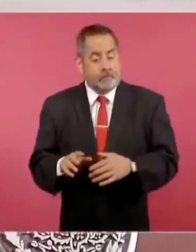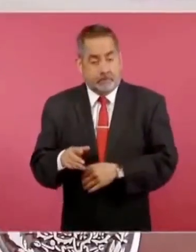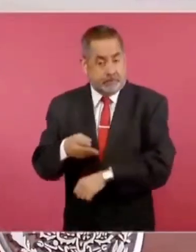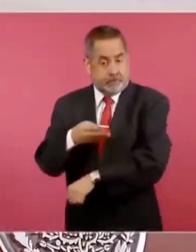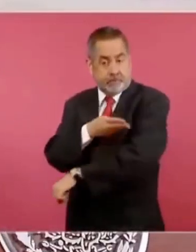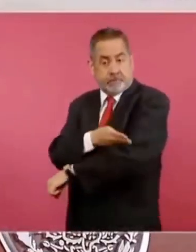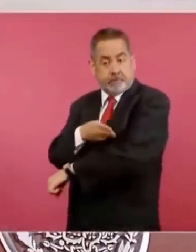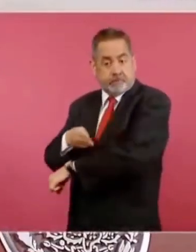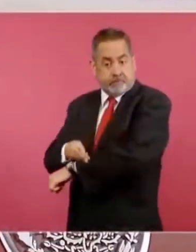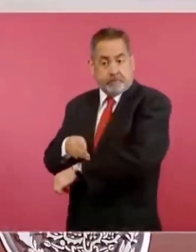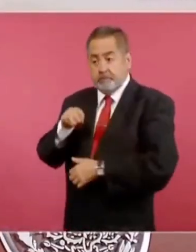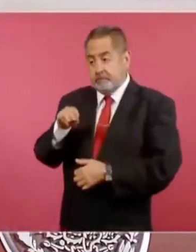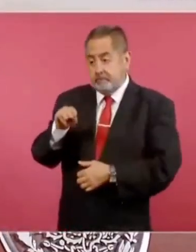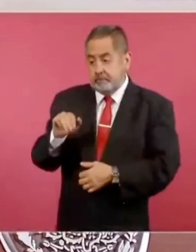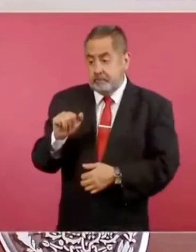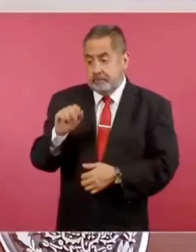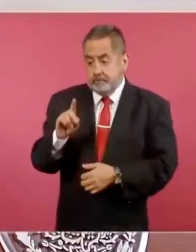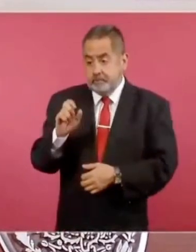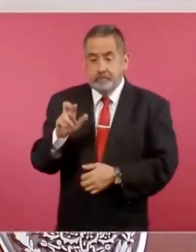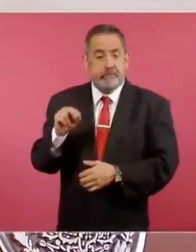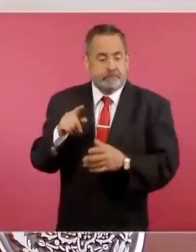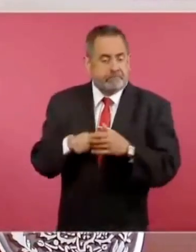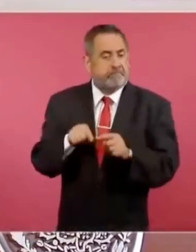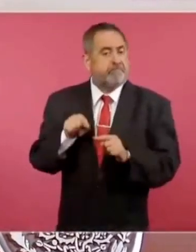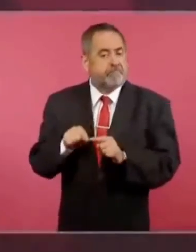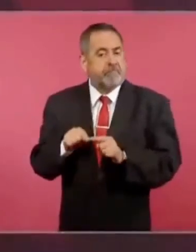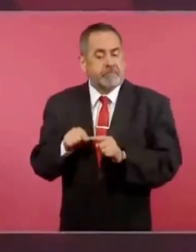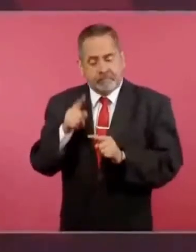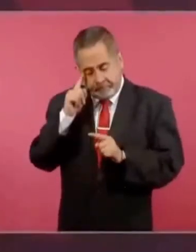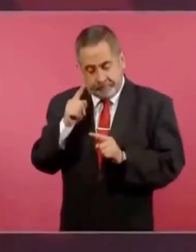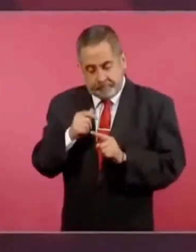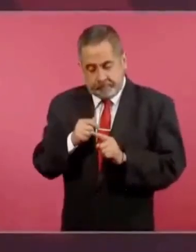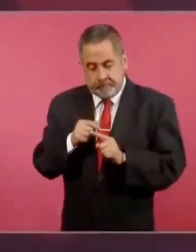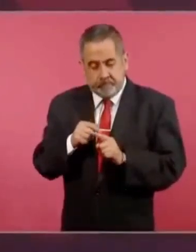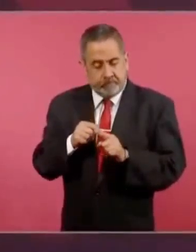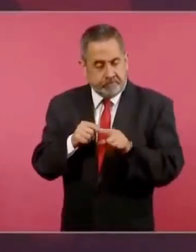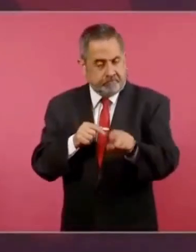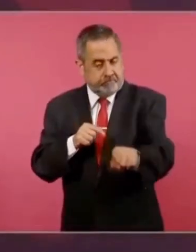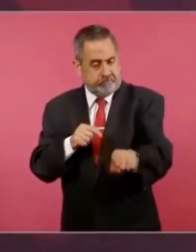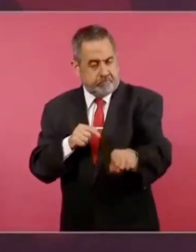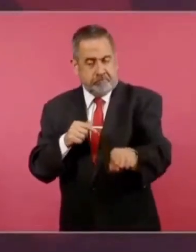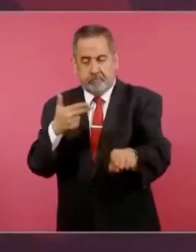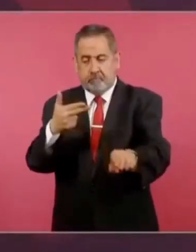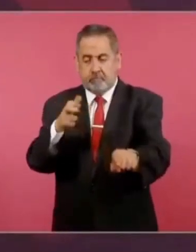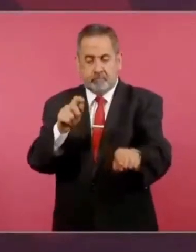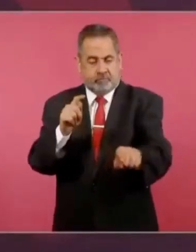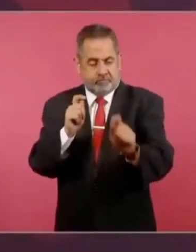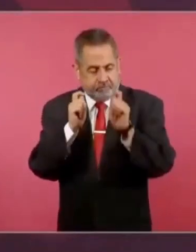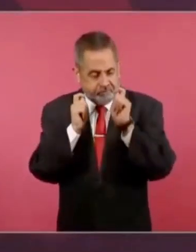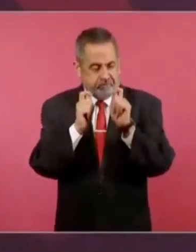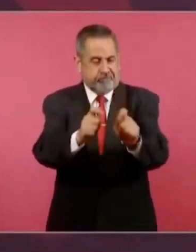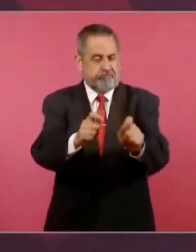había ascendido a general de división, a Huerta.